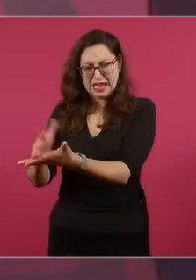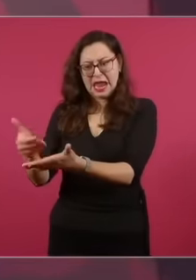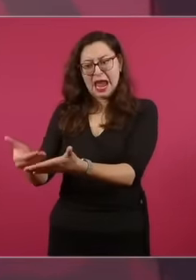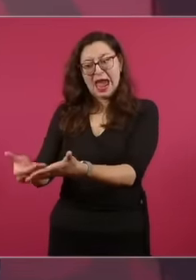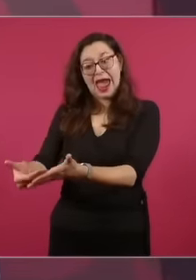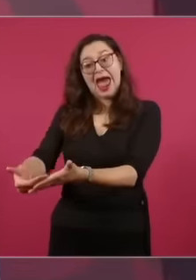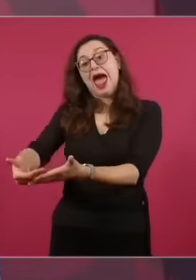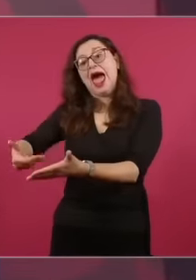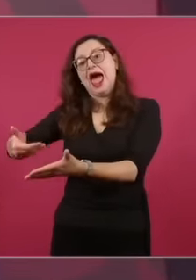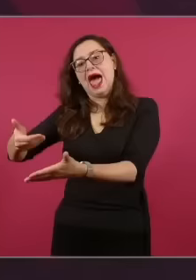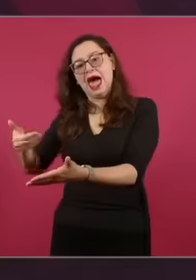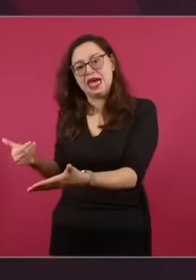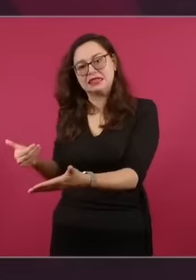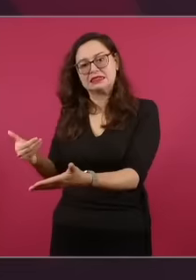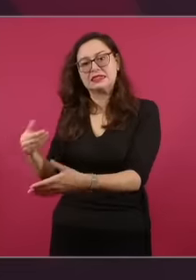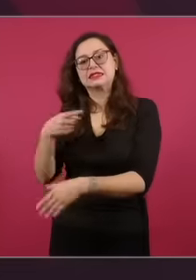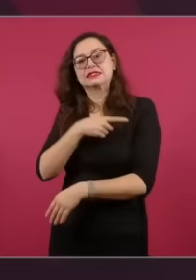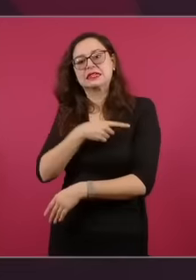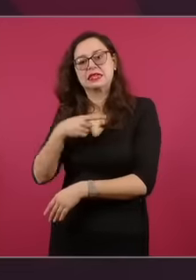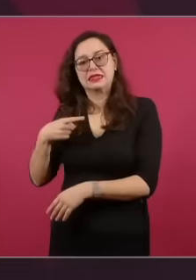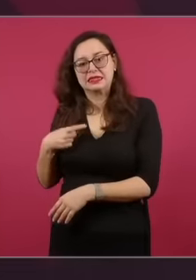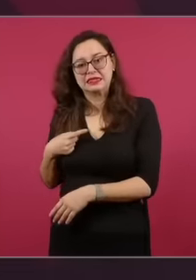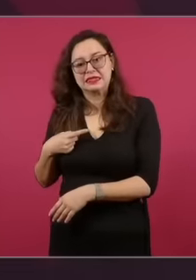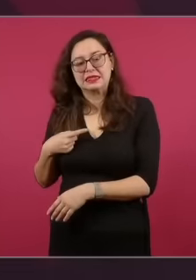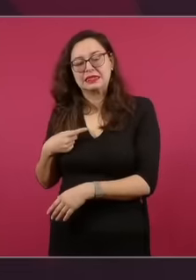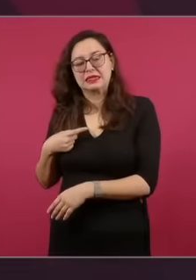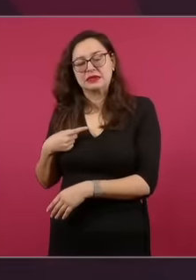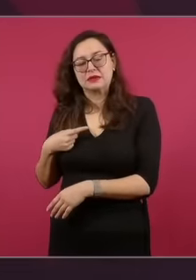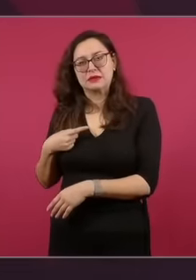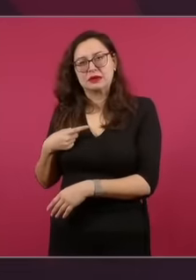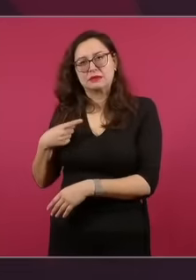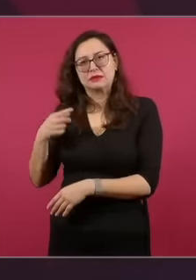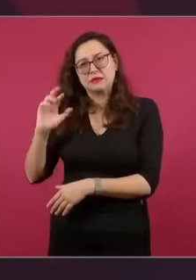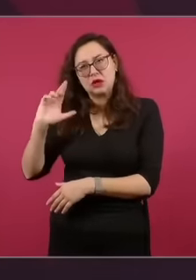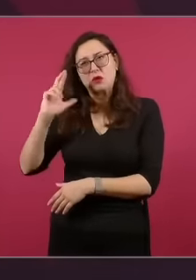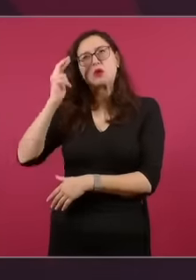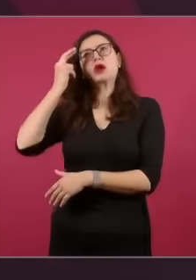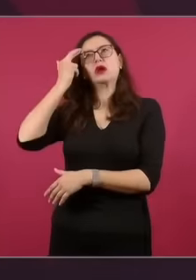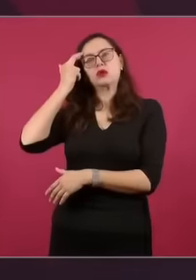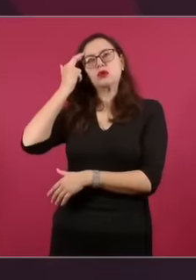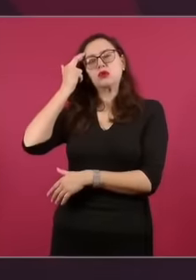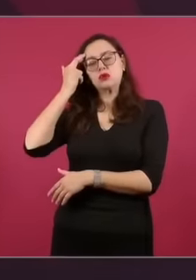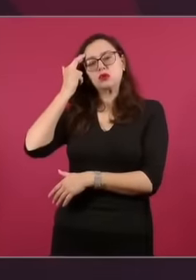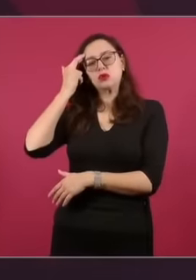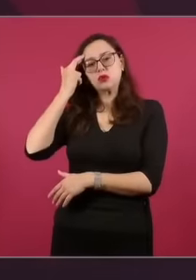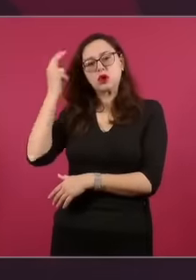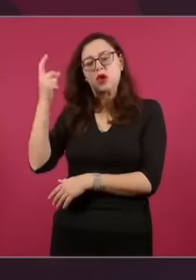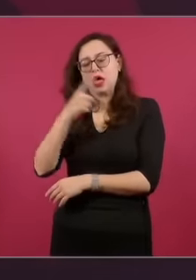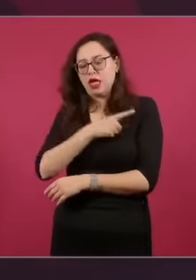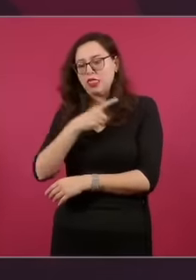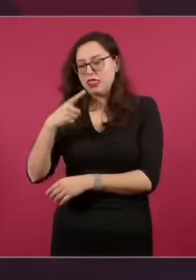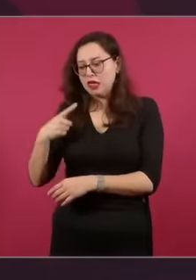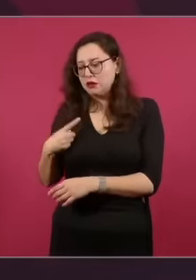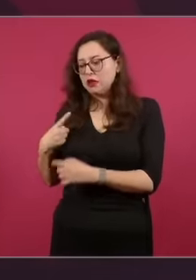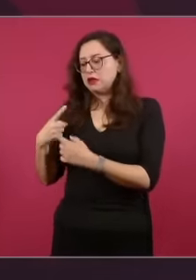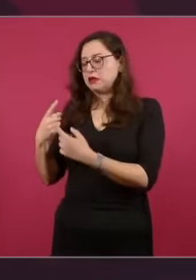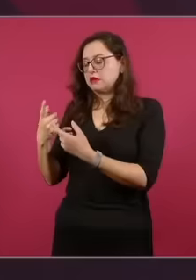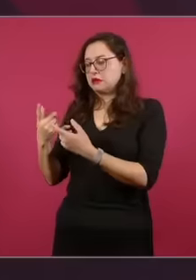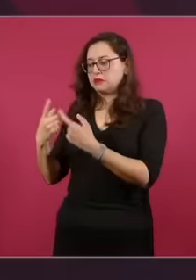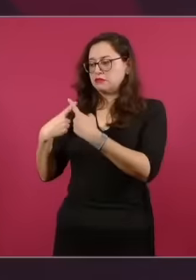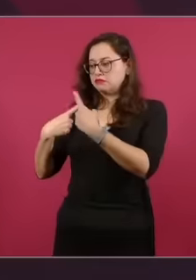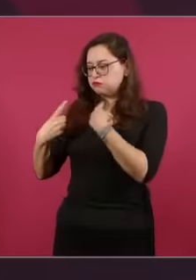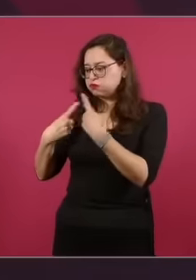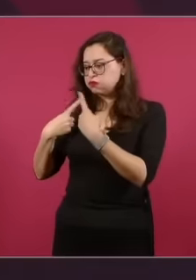equivocado tienen primero que discutirse